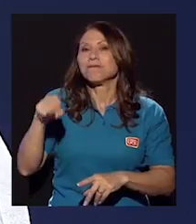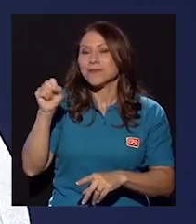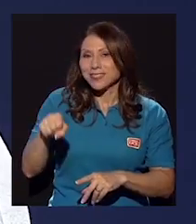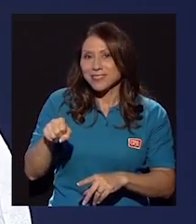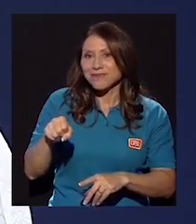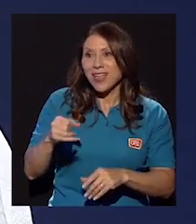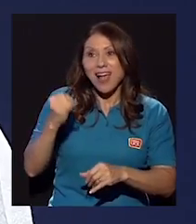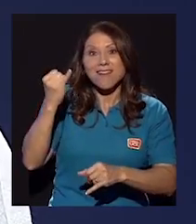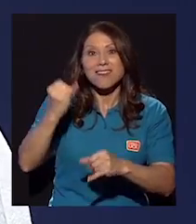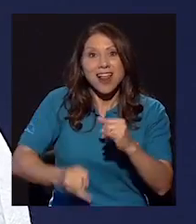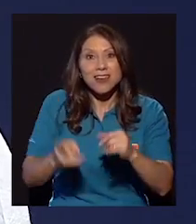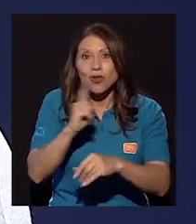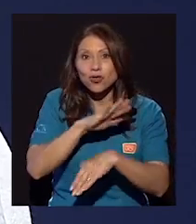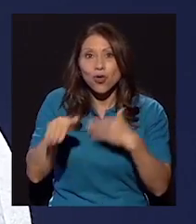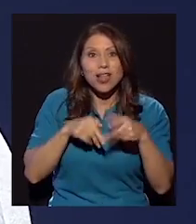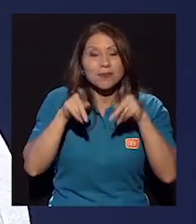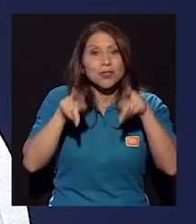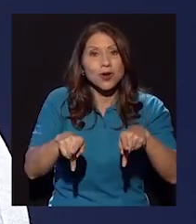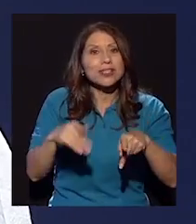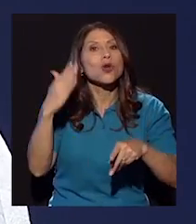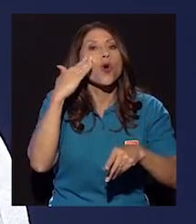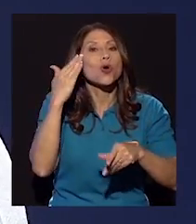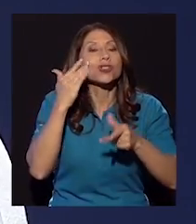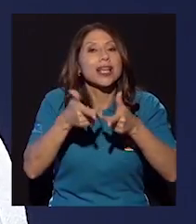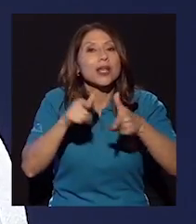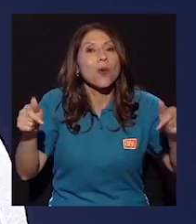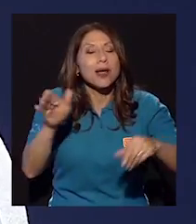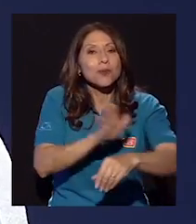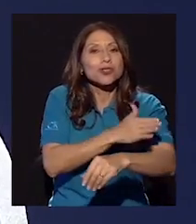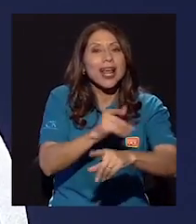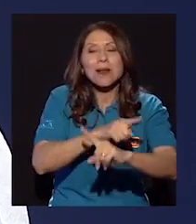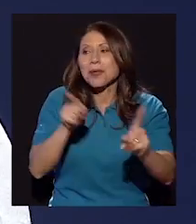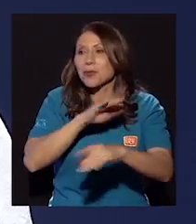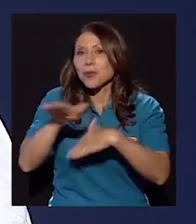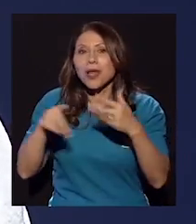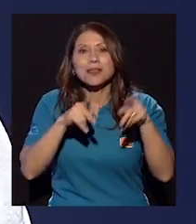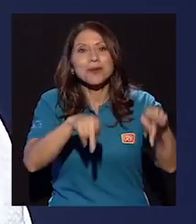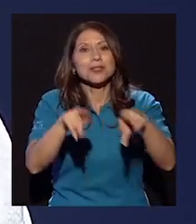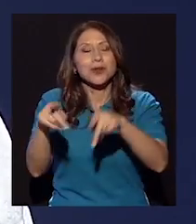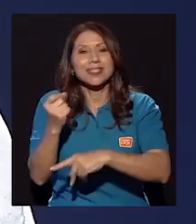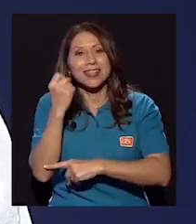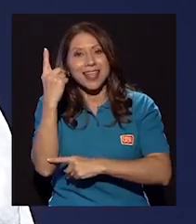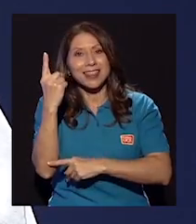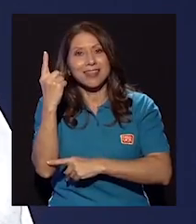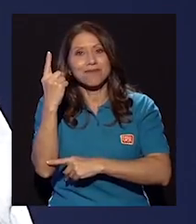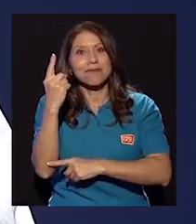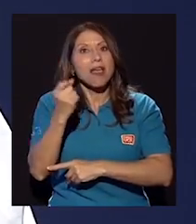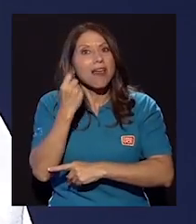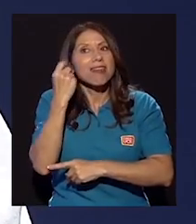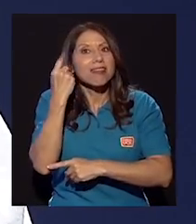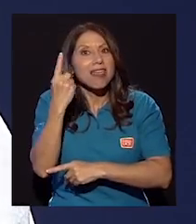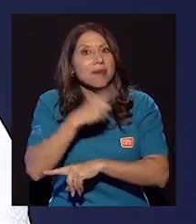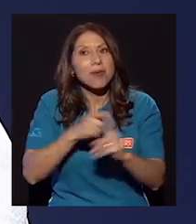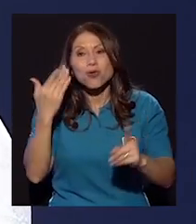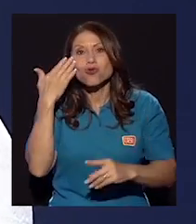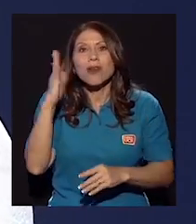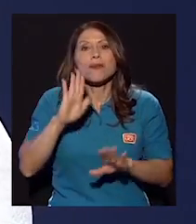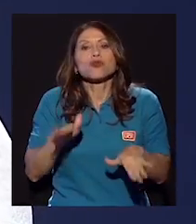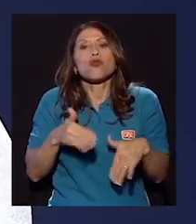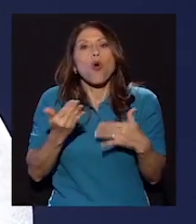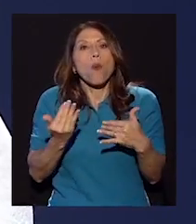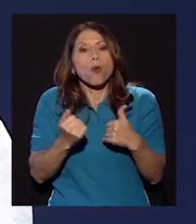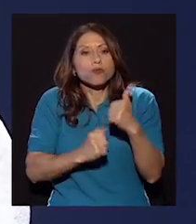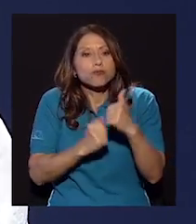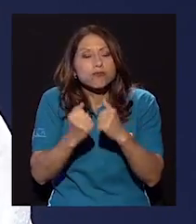el lenguaje musical, pero todo el mundo lo entiende. Aprendemos a entenderlo sin saber cuáles son los mecanismos que lo construyen de esa